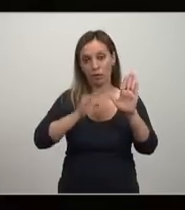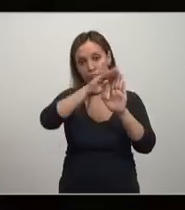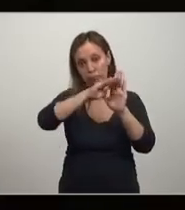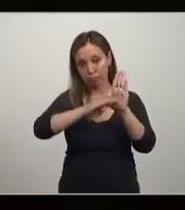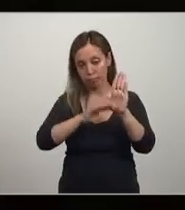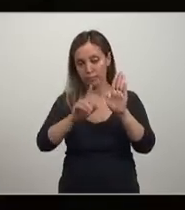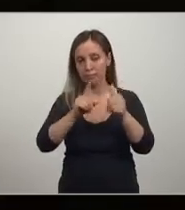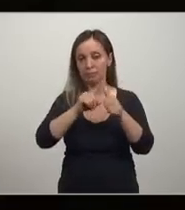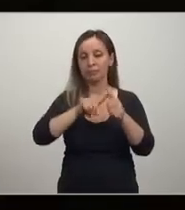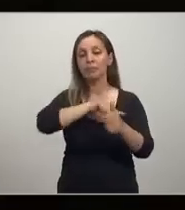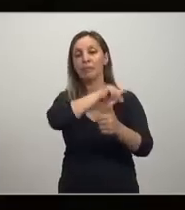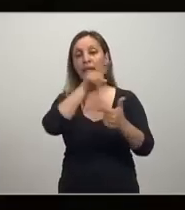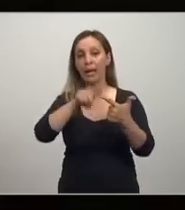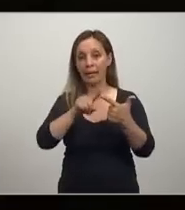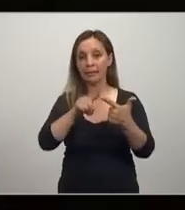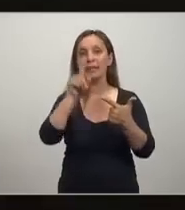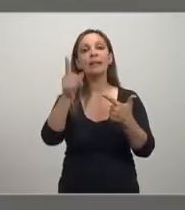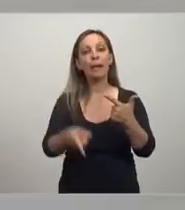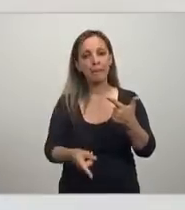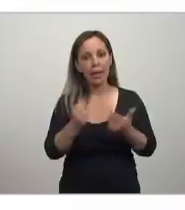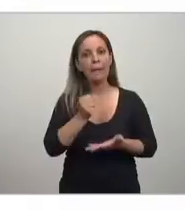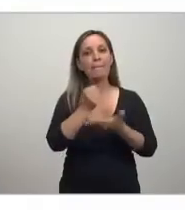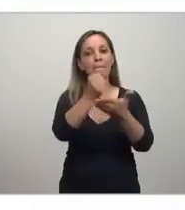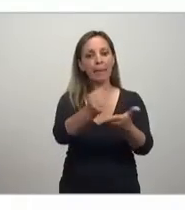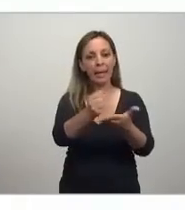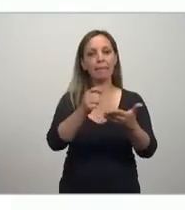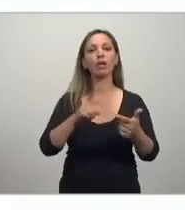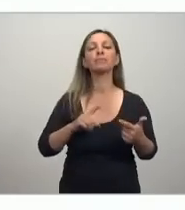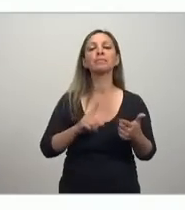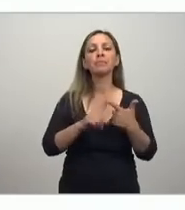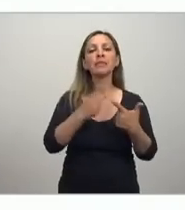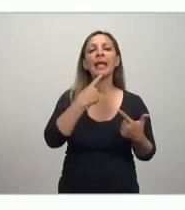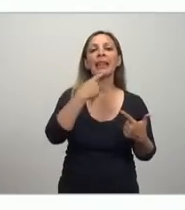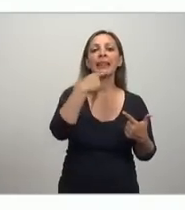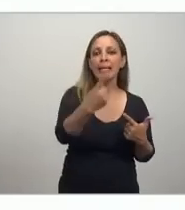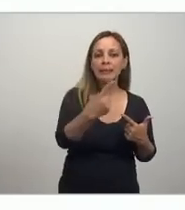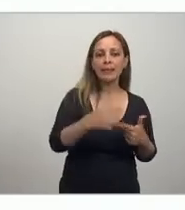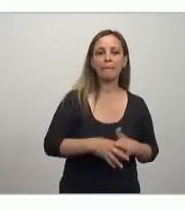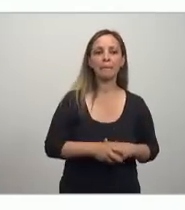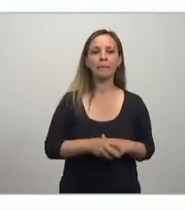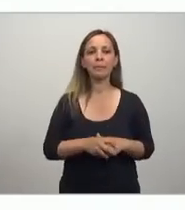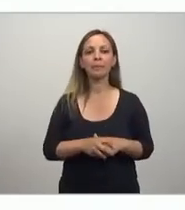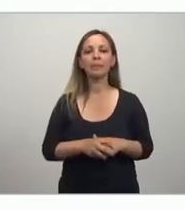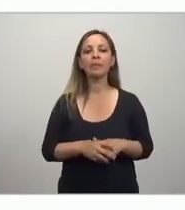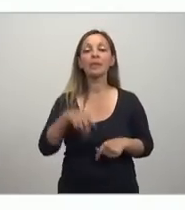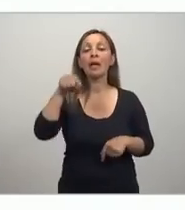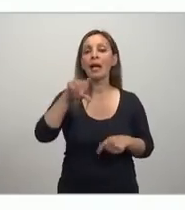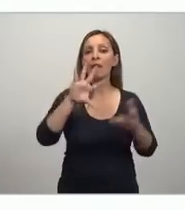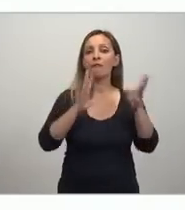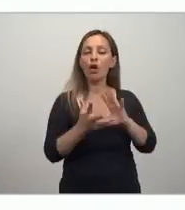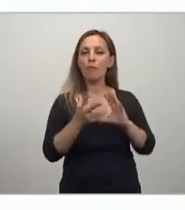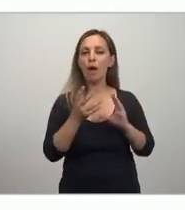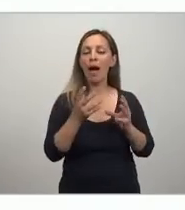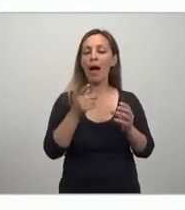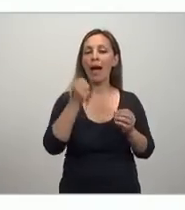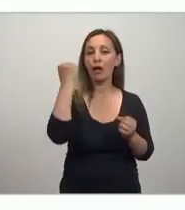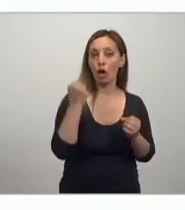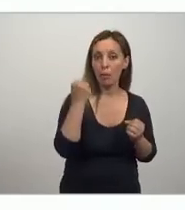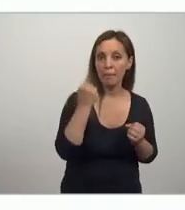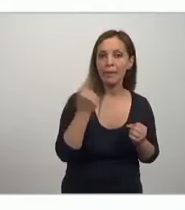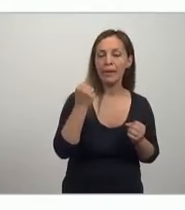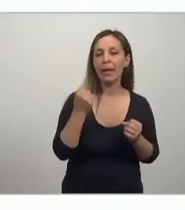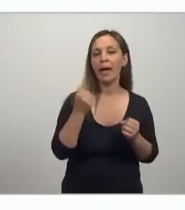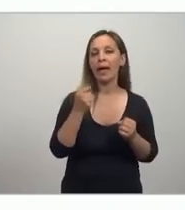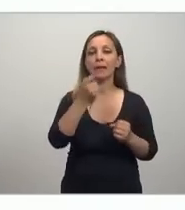expectativas racionales de Robert Lucas también premio noved a la economía que nos dice sencillamente que el homo económico es o sea